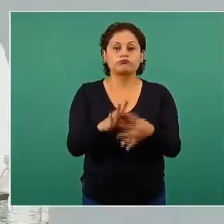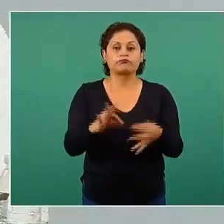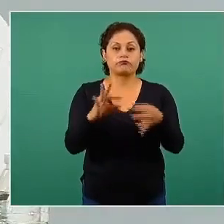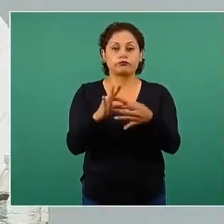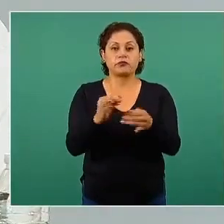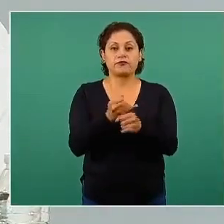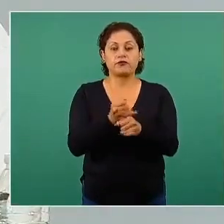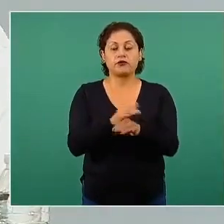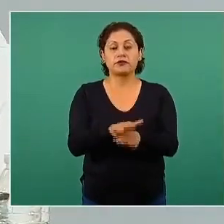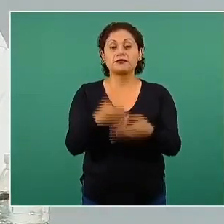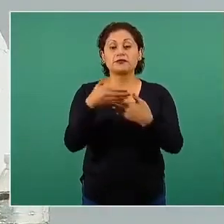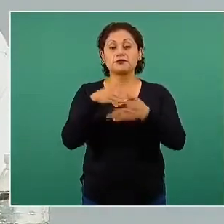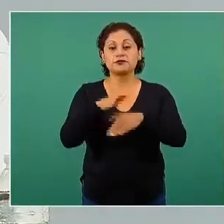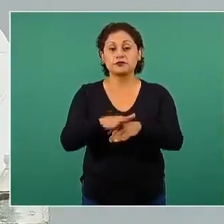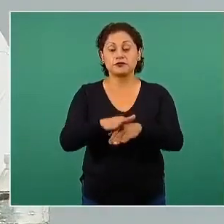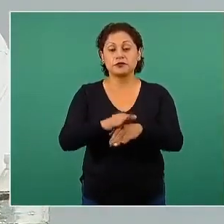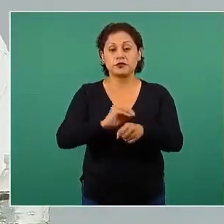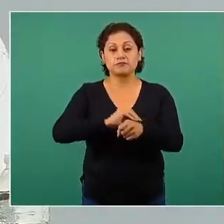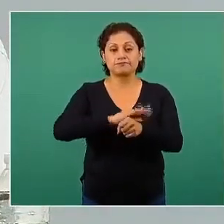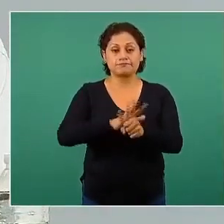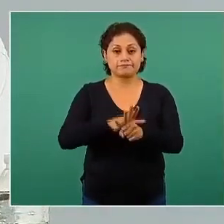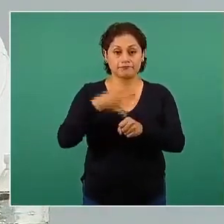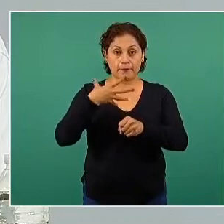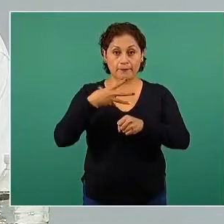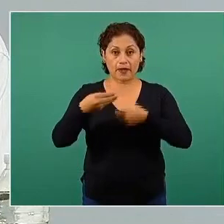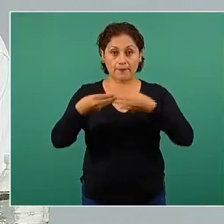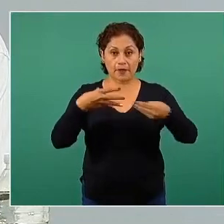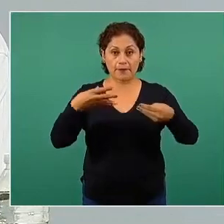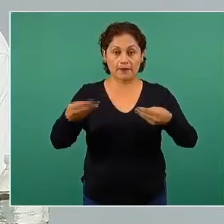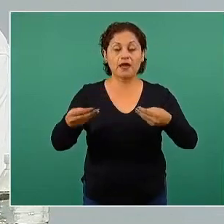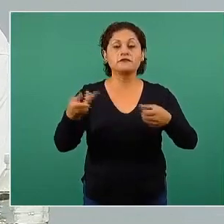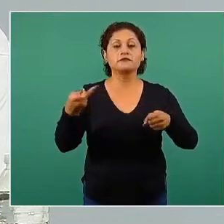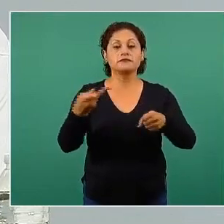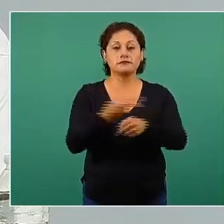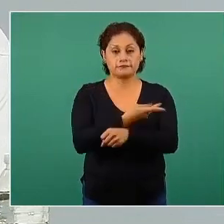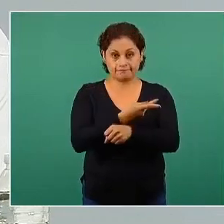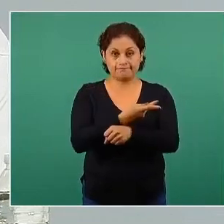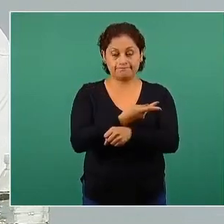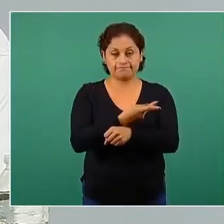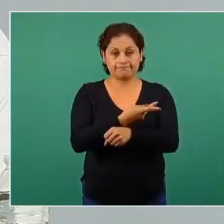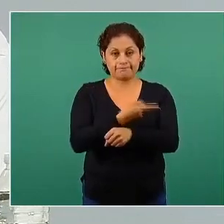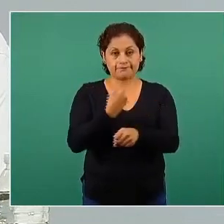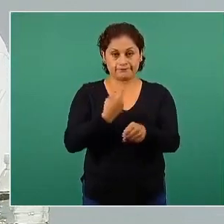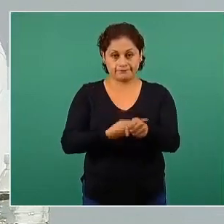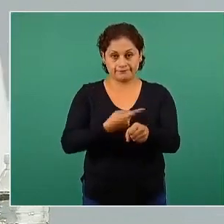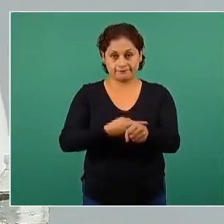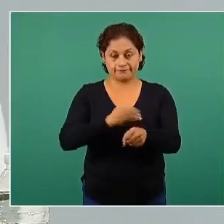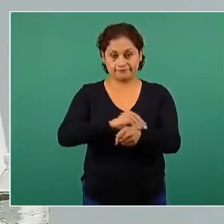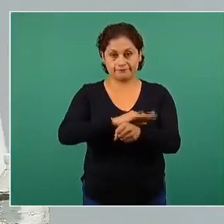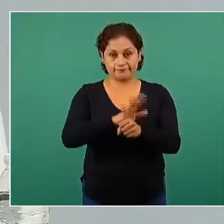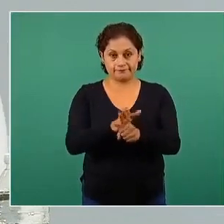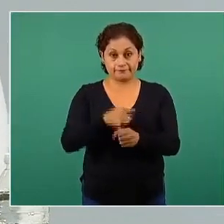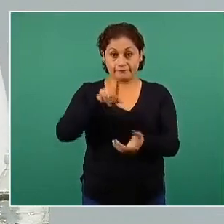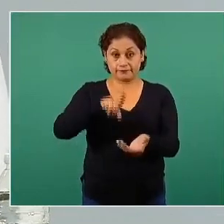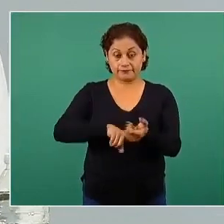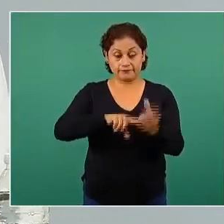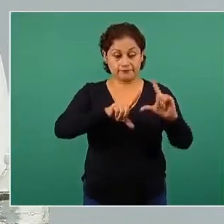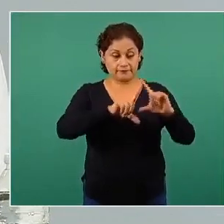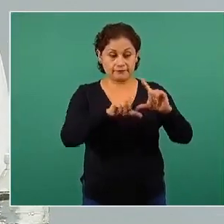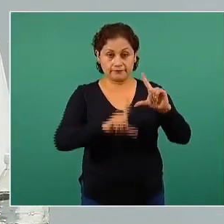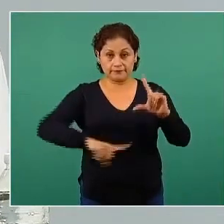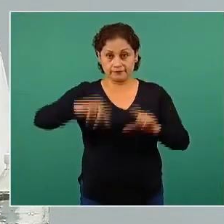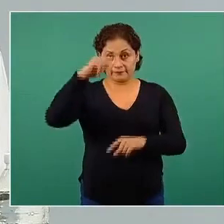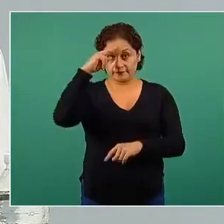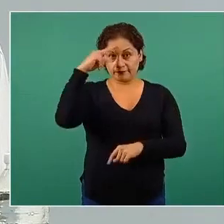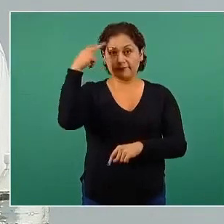epidemiológico, el perfil epidemiológico sobre la COVID-19 en nuestro país. Así mismo, de